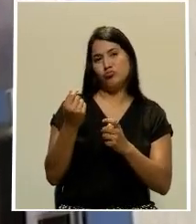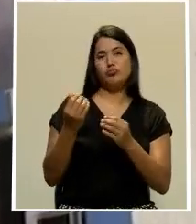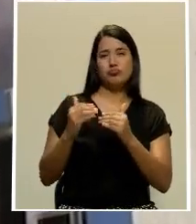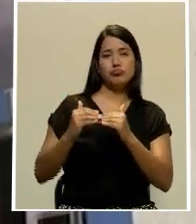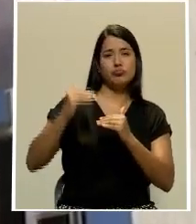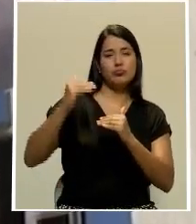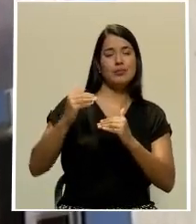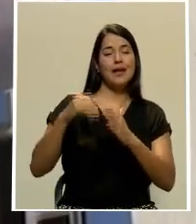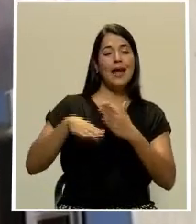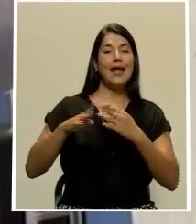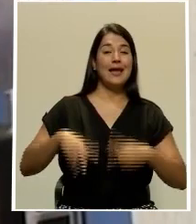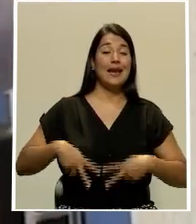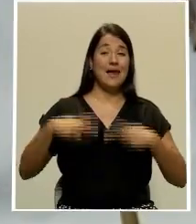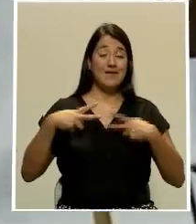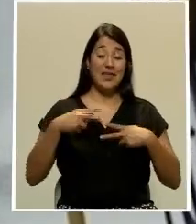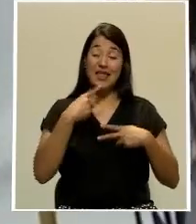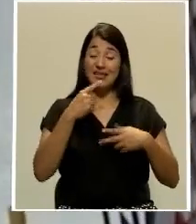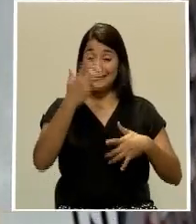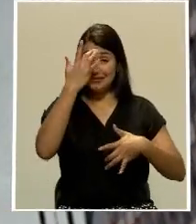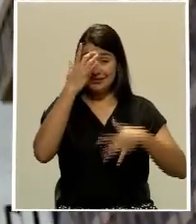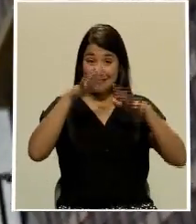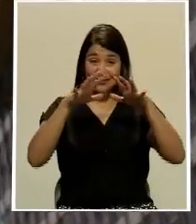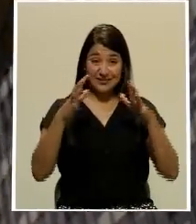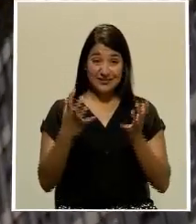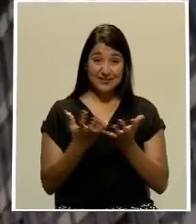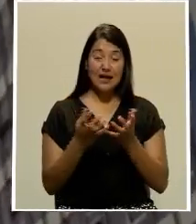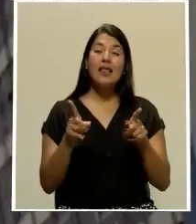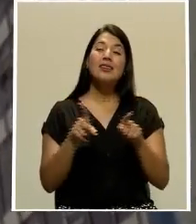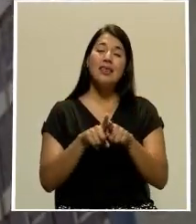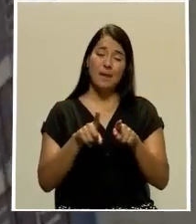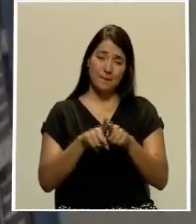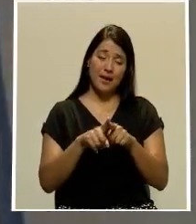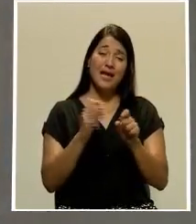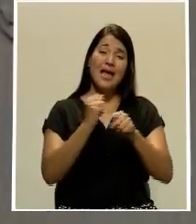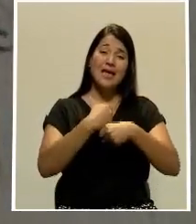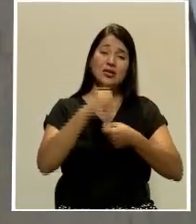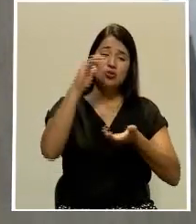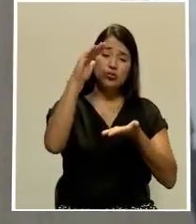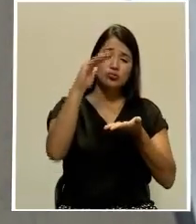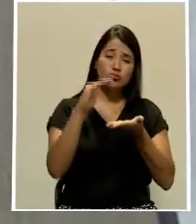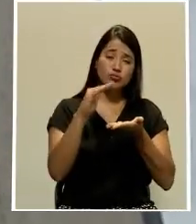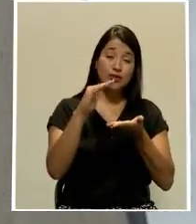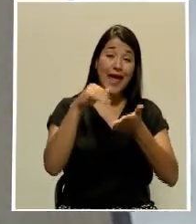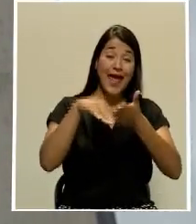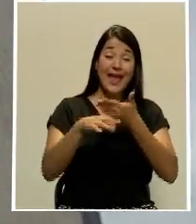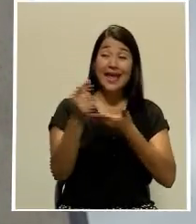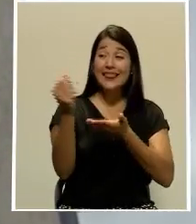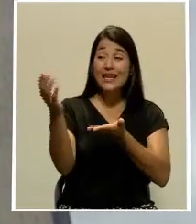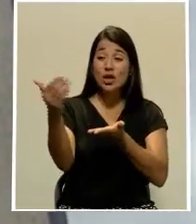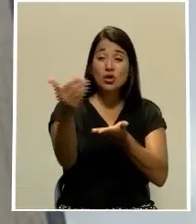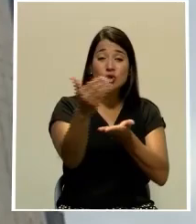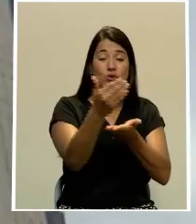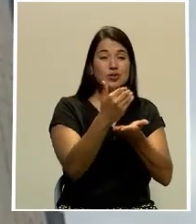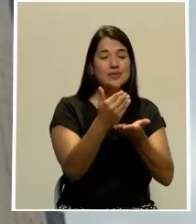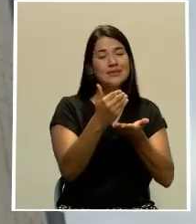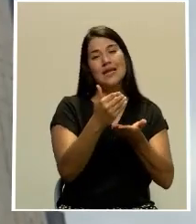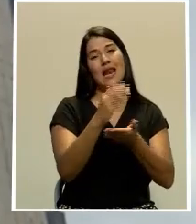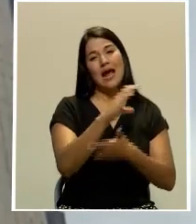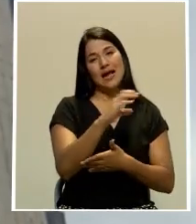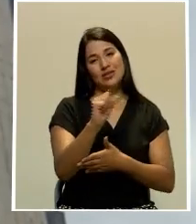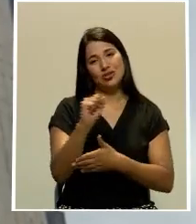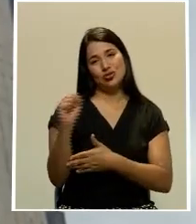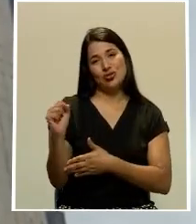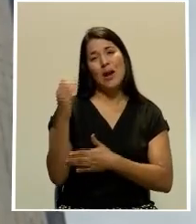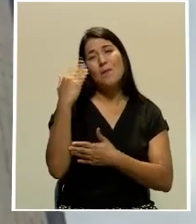pandemia ha provocado un decrecimiento en los ingresos del Seguro Social por la baja en la base mínima